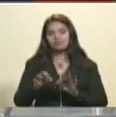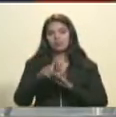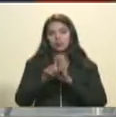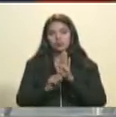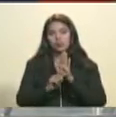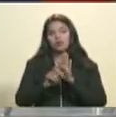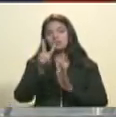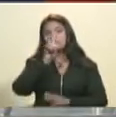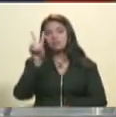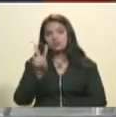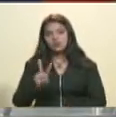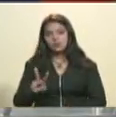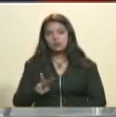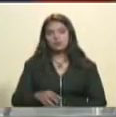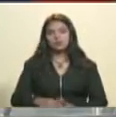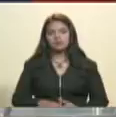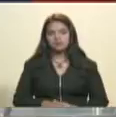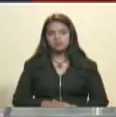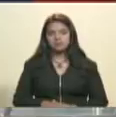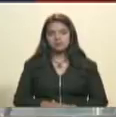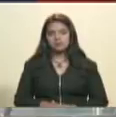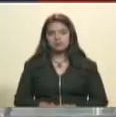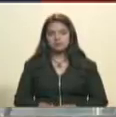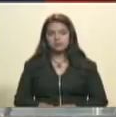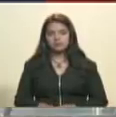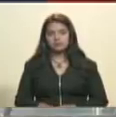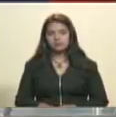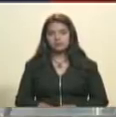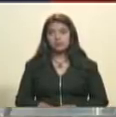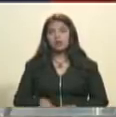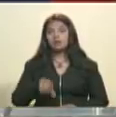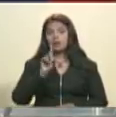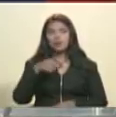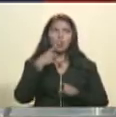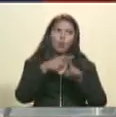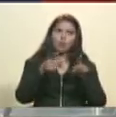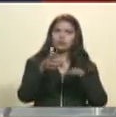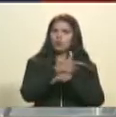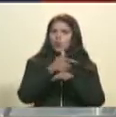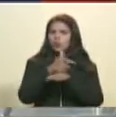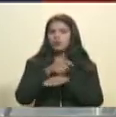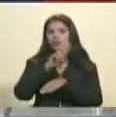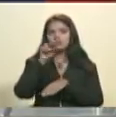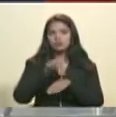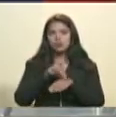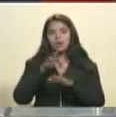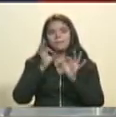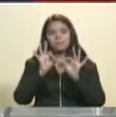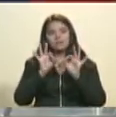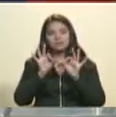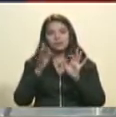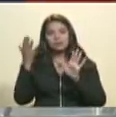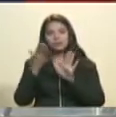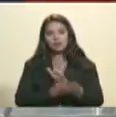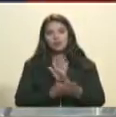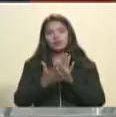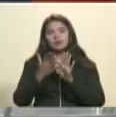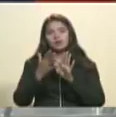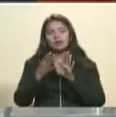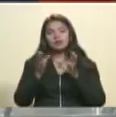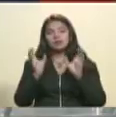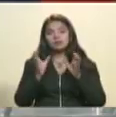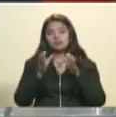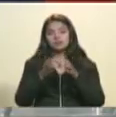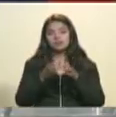la República Bolivariana de Venezuela. Así como a otros miembros del gobierno nacional por parte de la administración